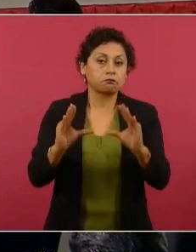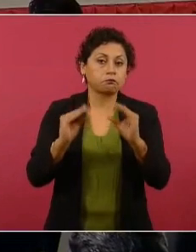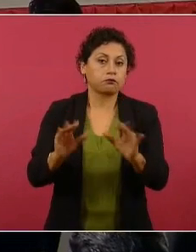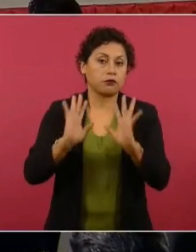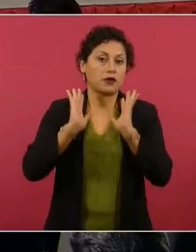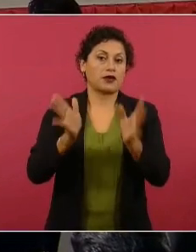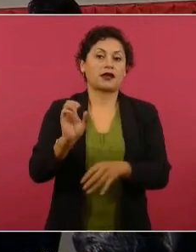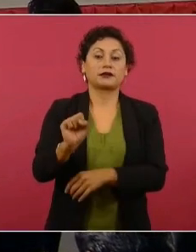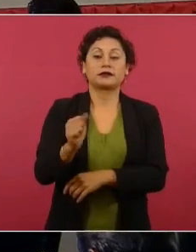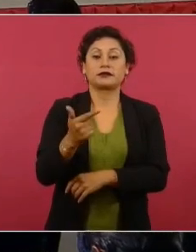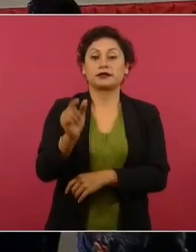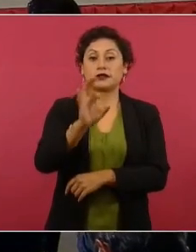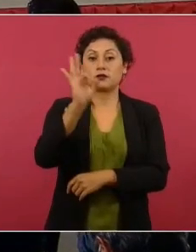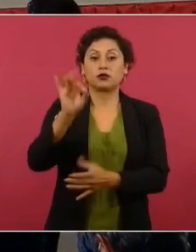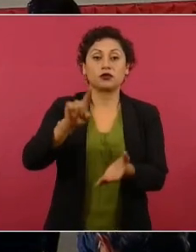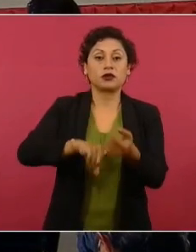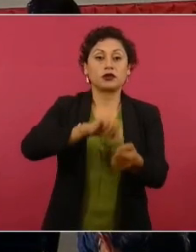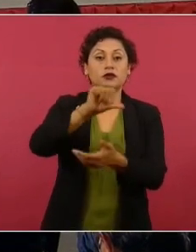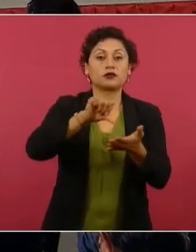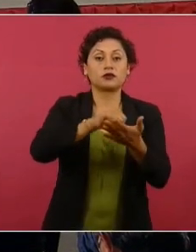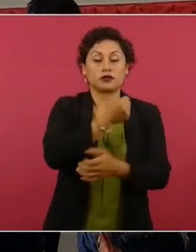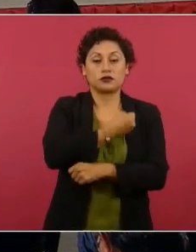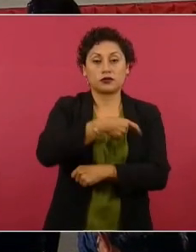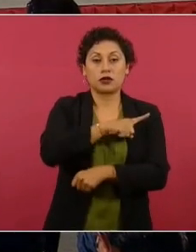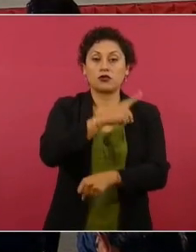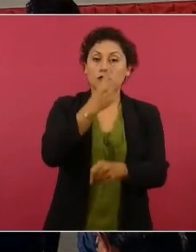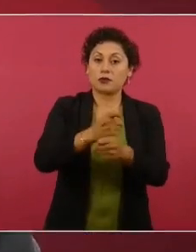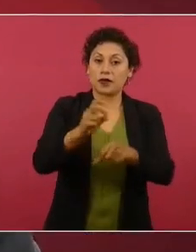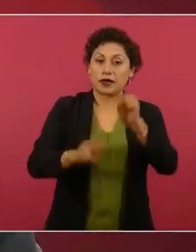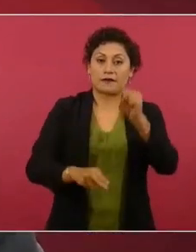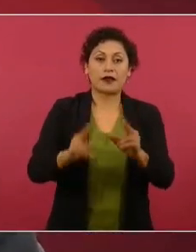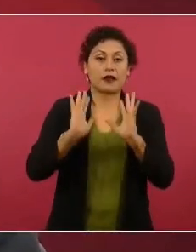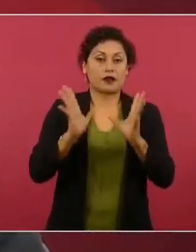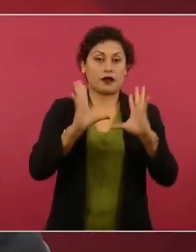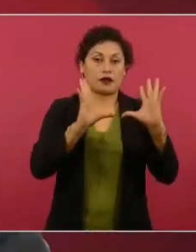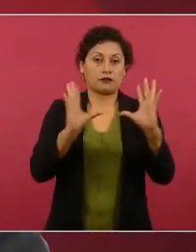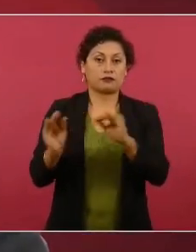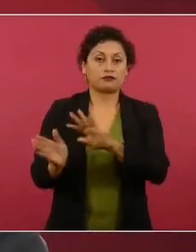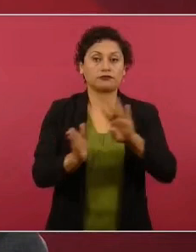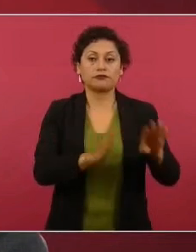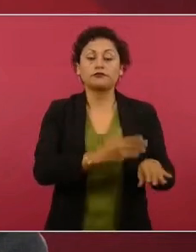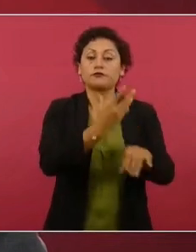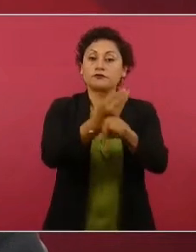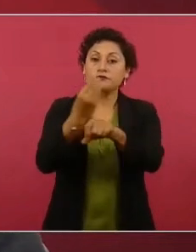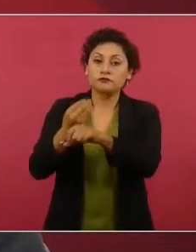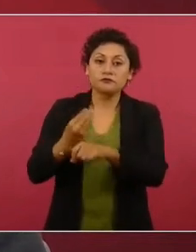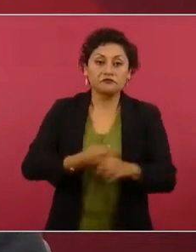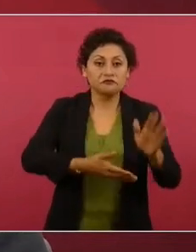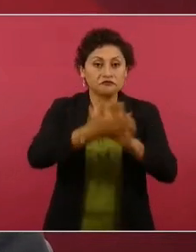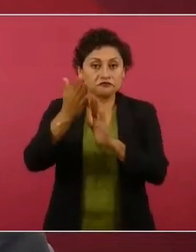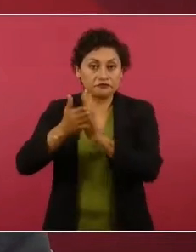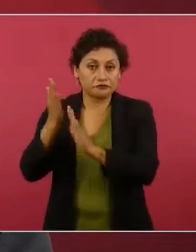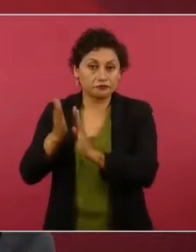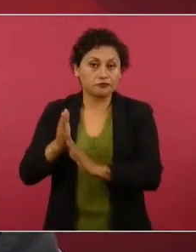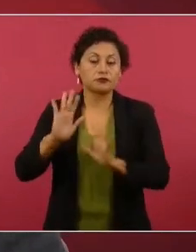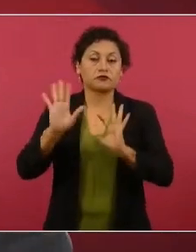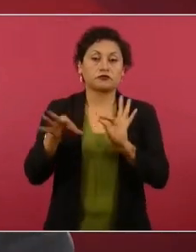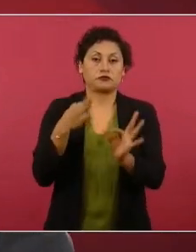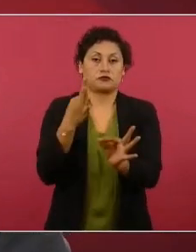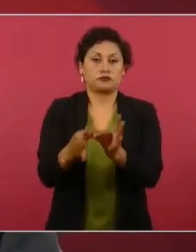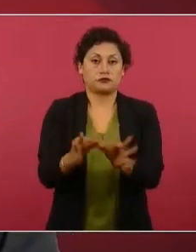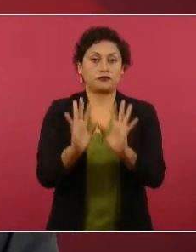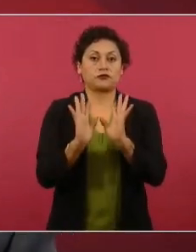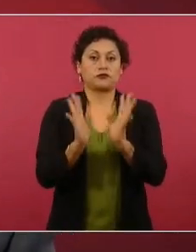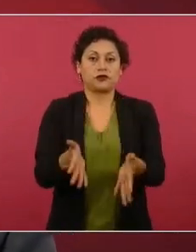personal en los centros de salud en el primer nivel de atención. También en las obras de infraestructura y rehabilitación se concluyó ya con